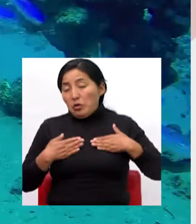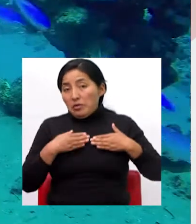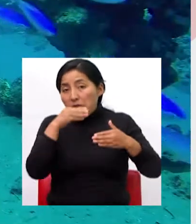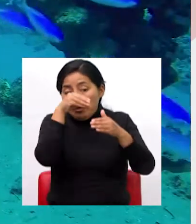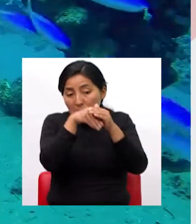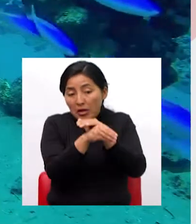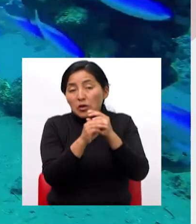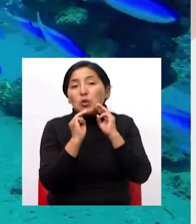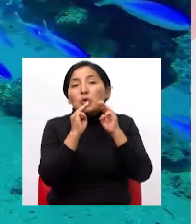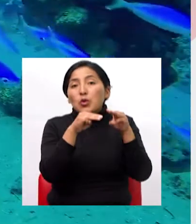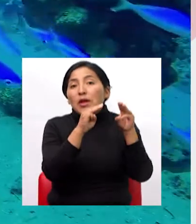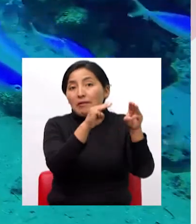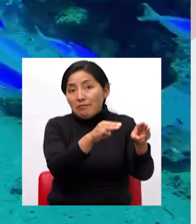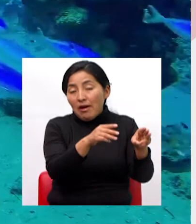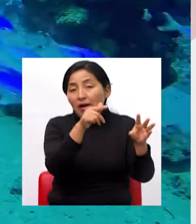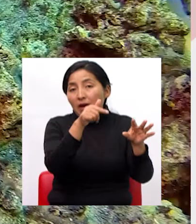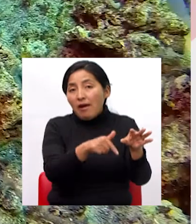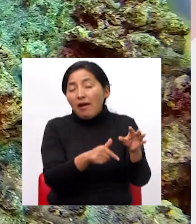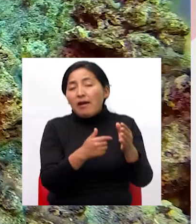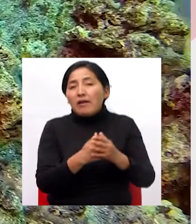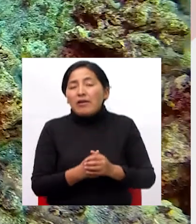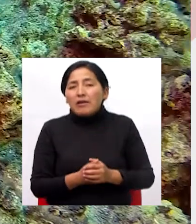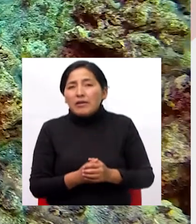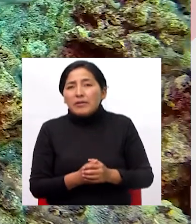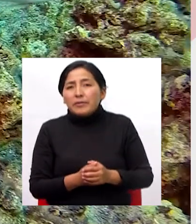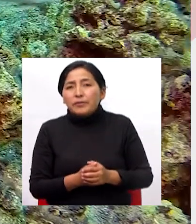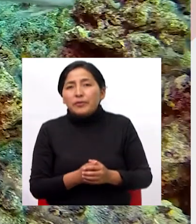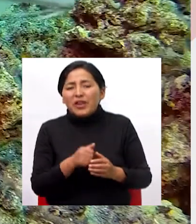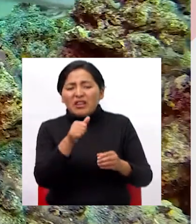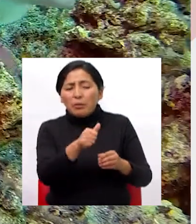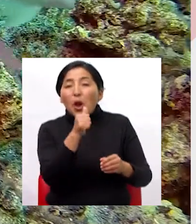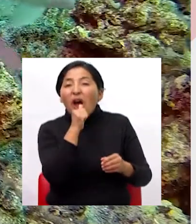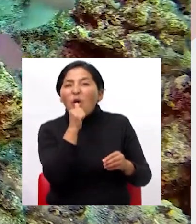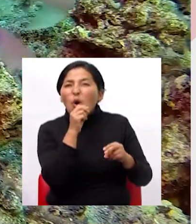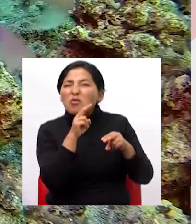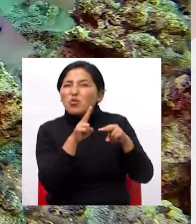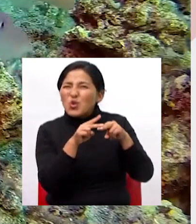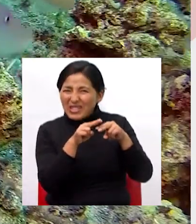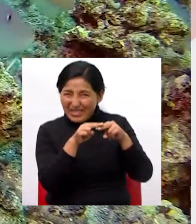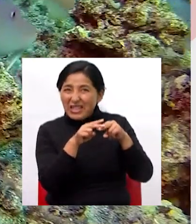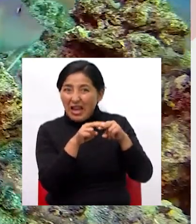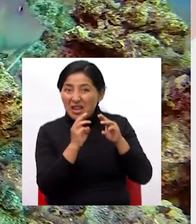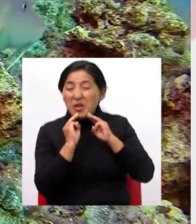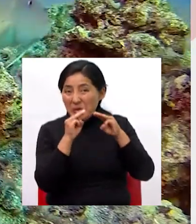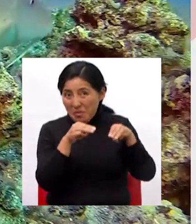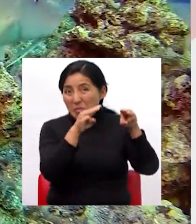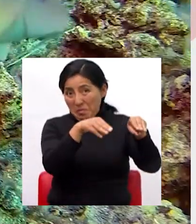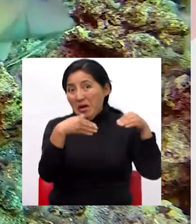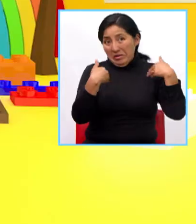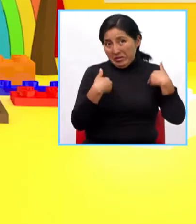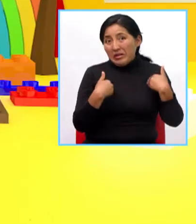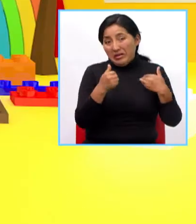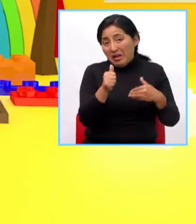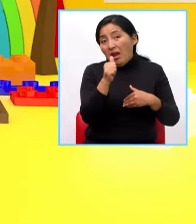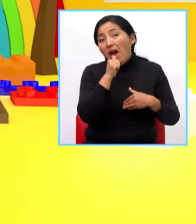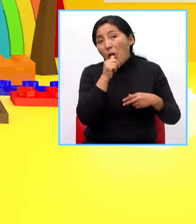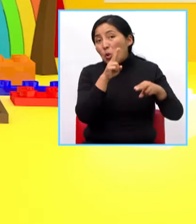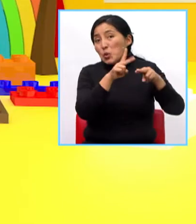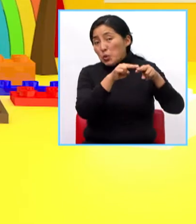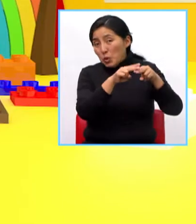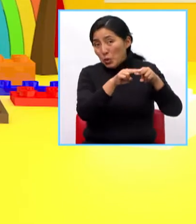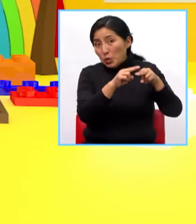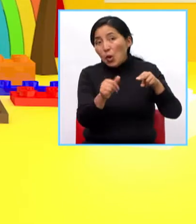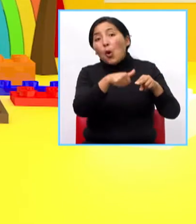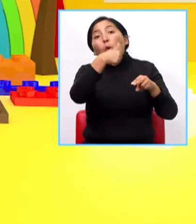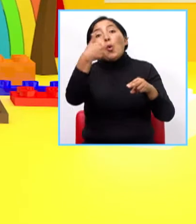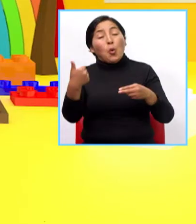estos lugares son de agua salada los mares son de agua salada también observamos a otro